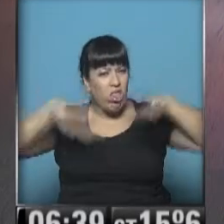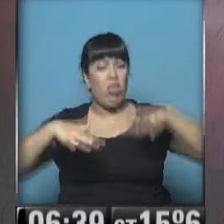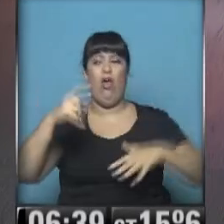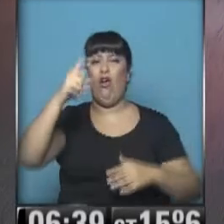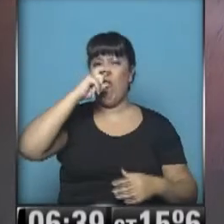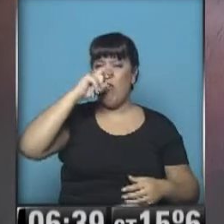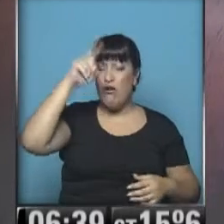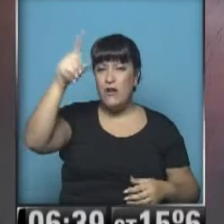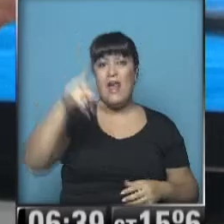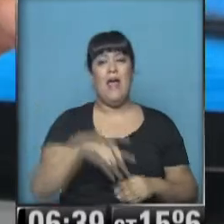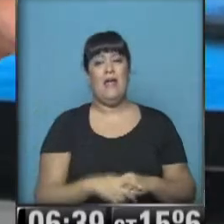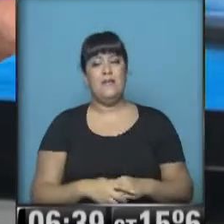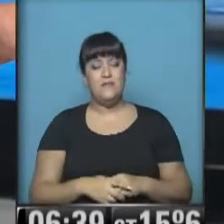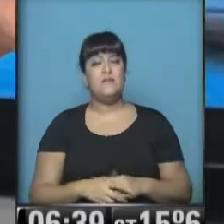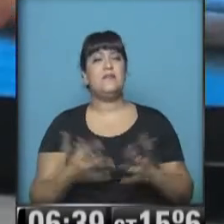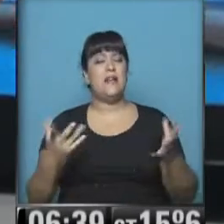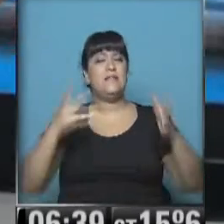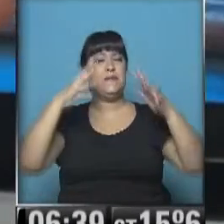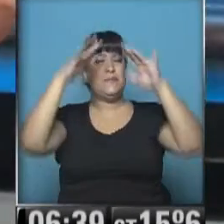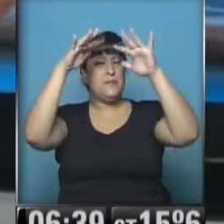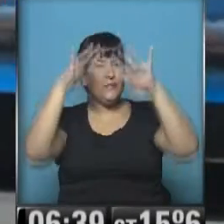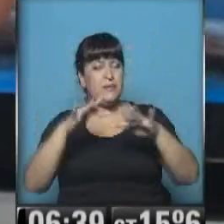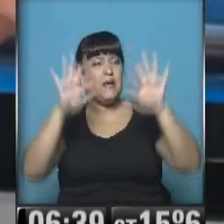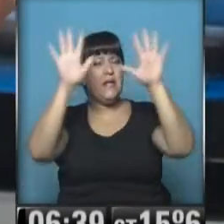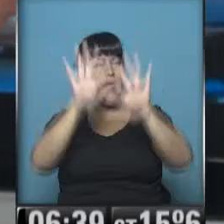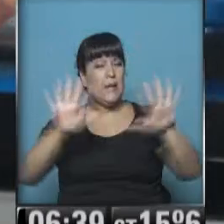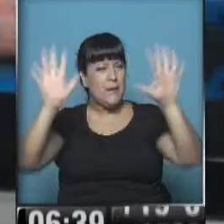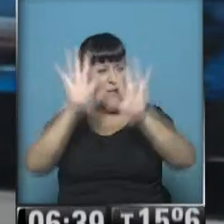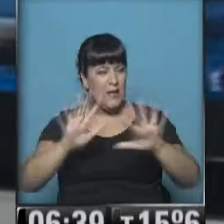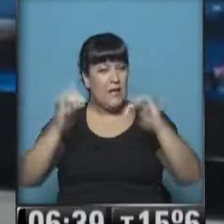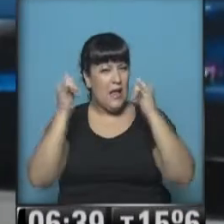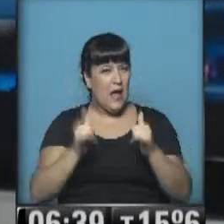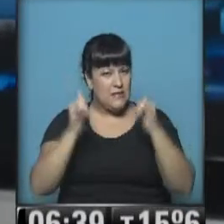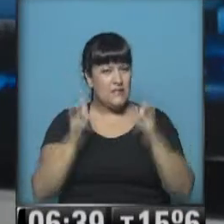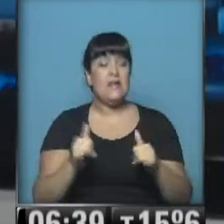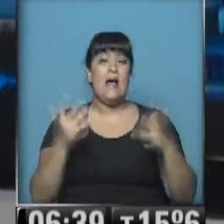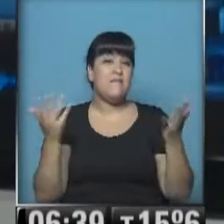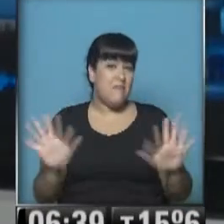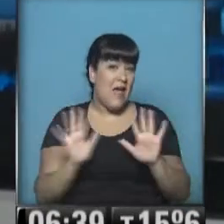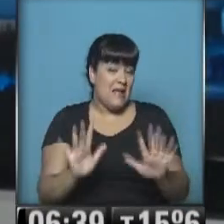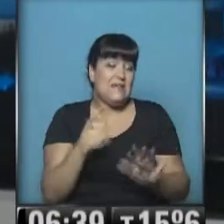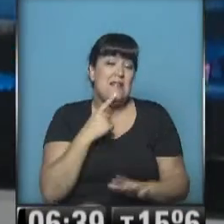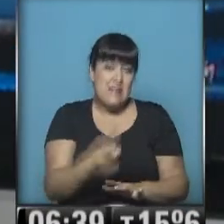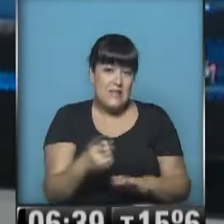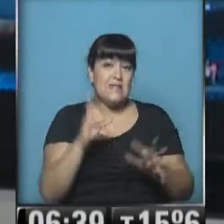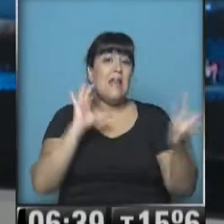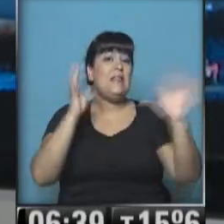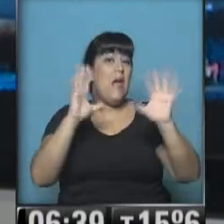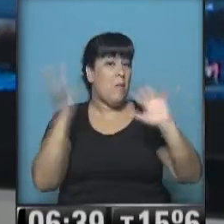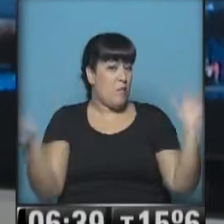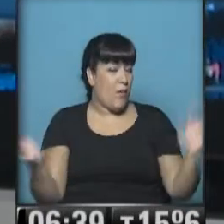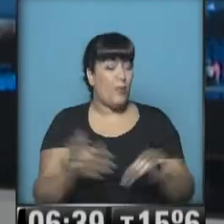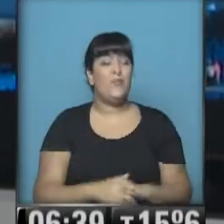Corrientes arrancó con neblinas. Hay neblinas reduciendo la visibilidad. Así lo informa el observador meteorológico.